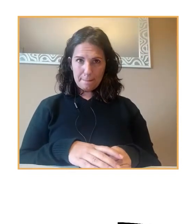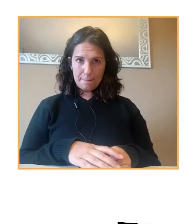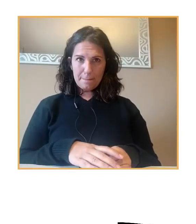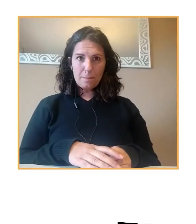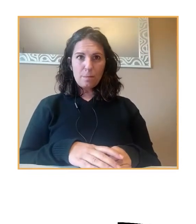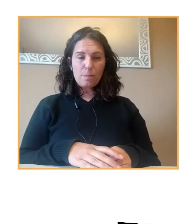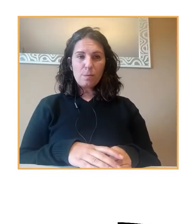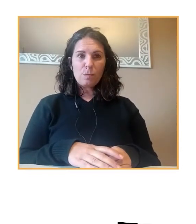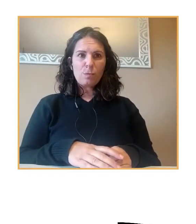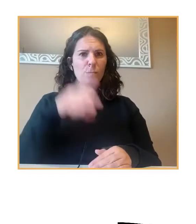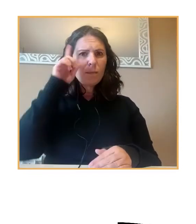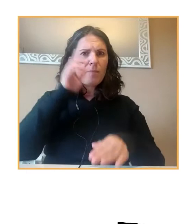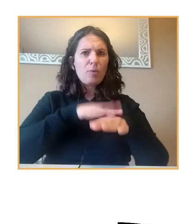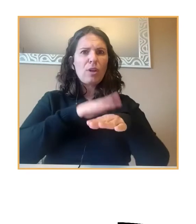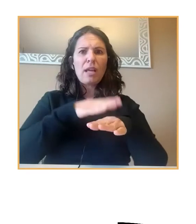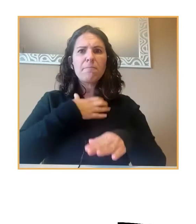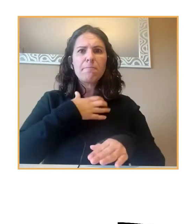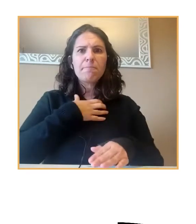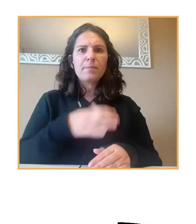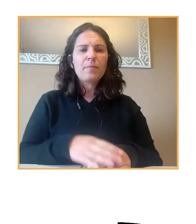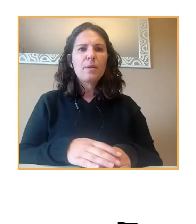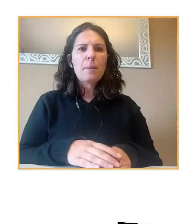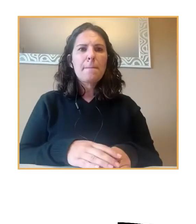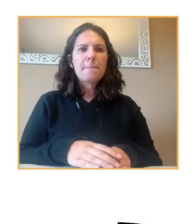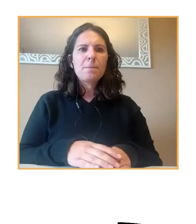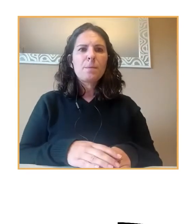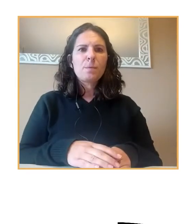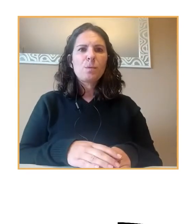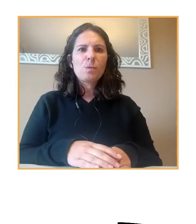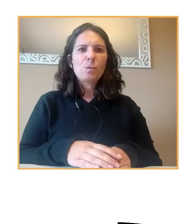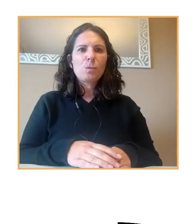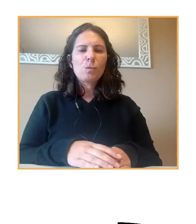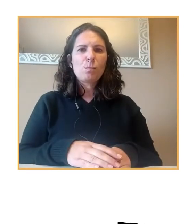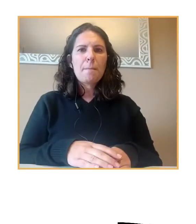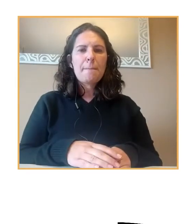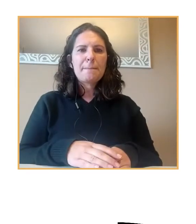no sé por qué no me permite la asociación y